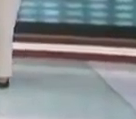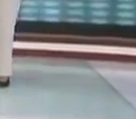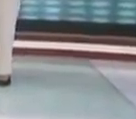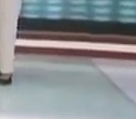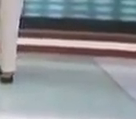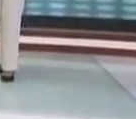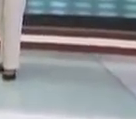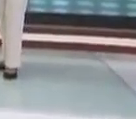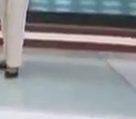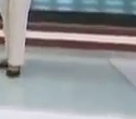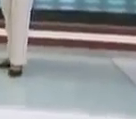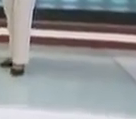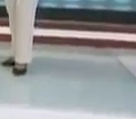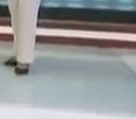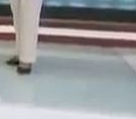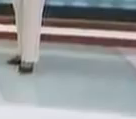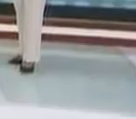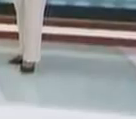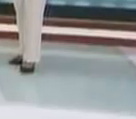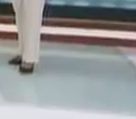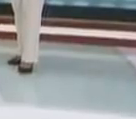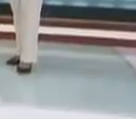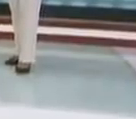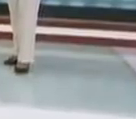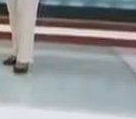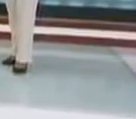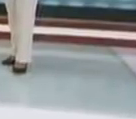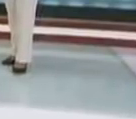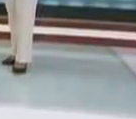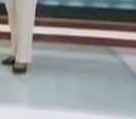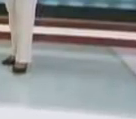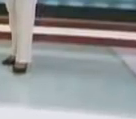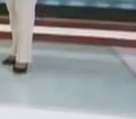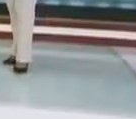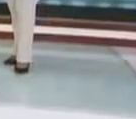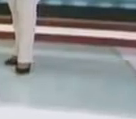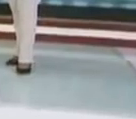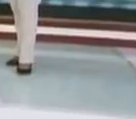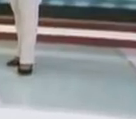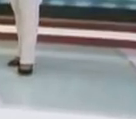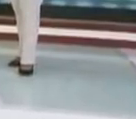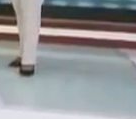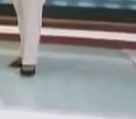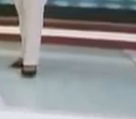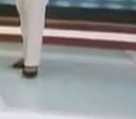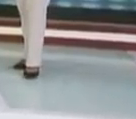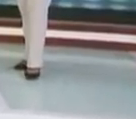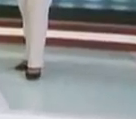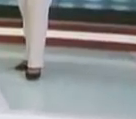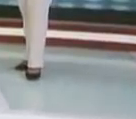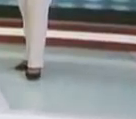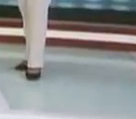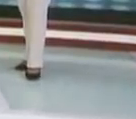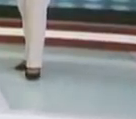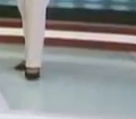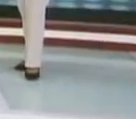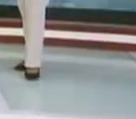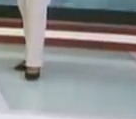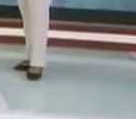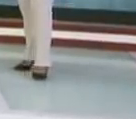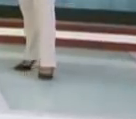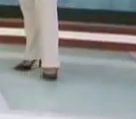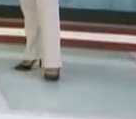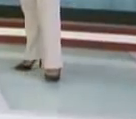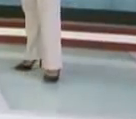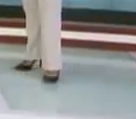expertos, cada uno acreditado debidamente por el Estado venezolano a través del poder electoral, que es uno de los cinco estados venezolanos. Pero todo el mundo estaba